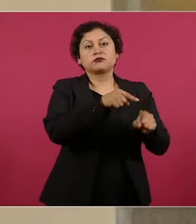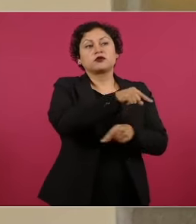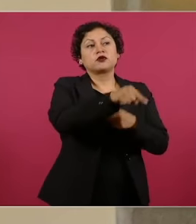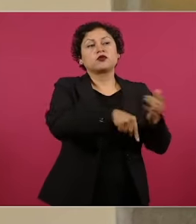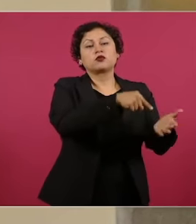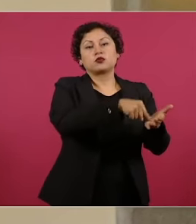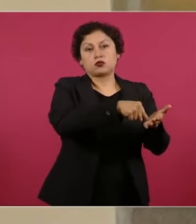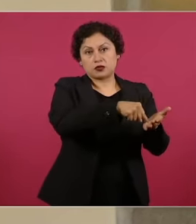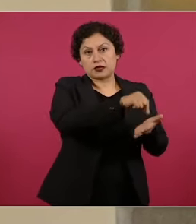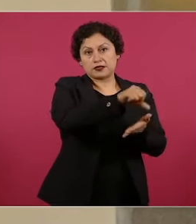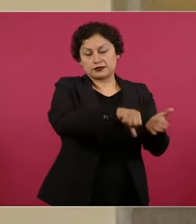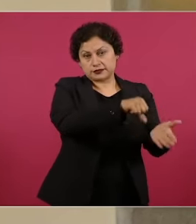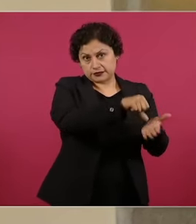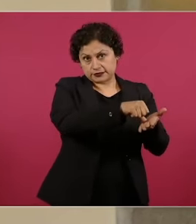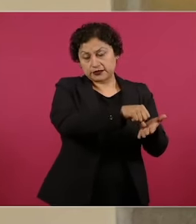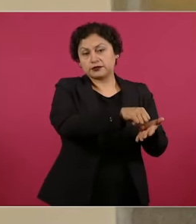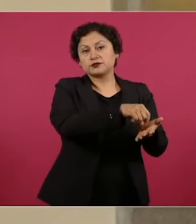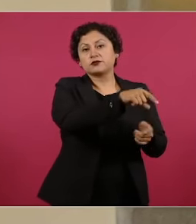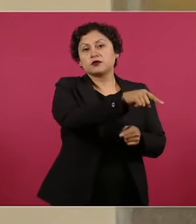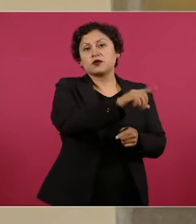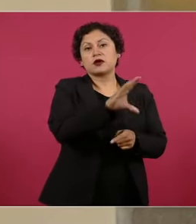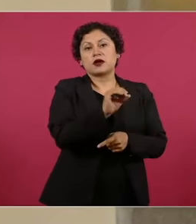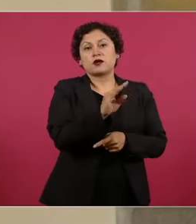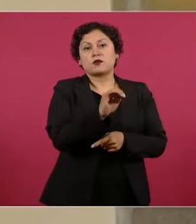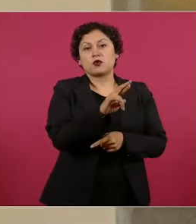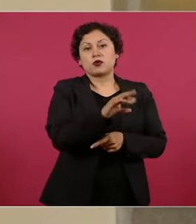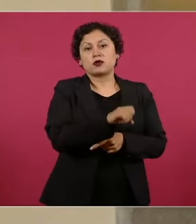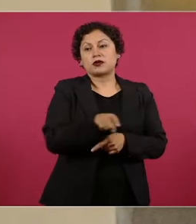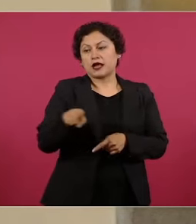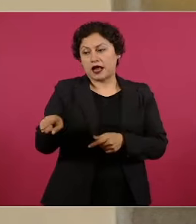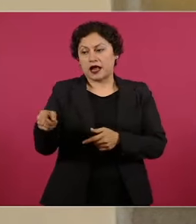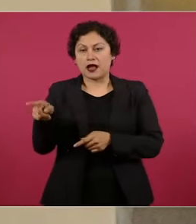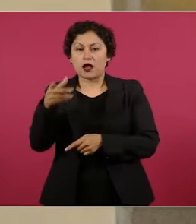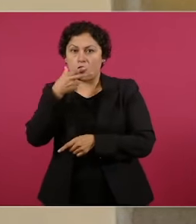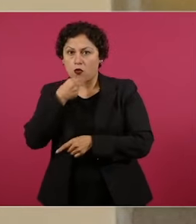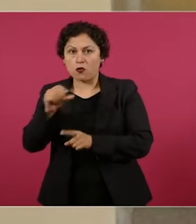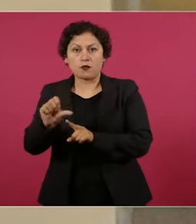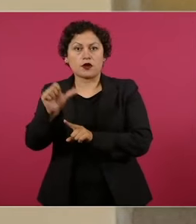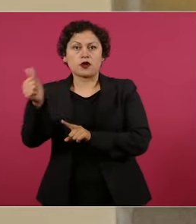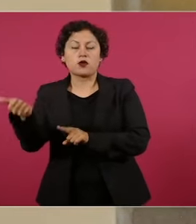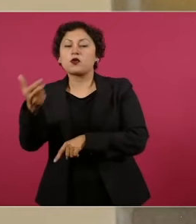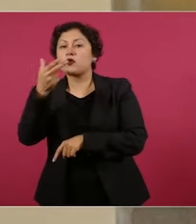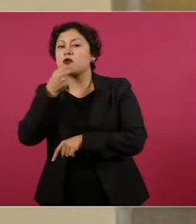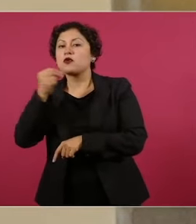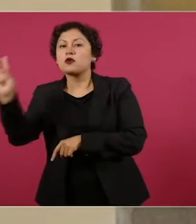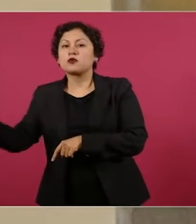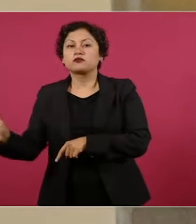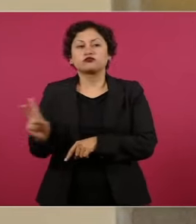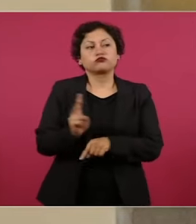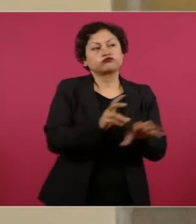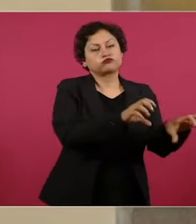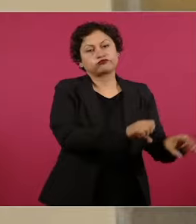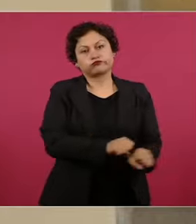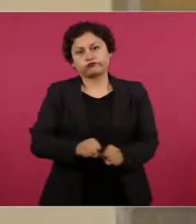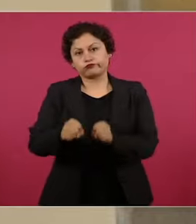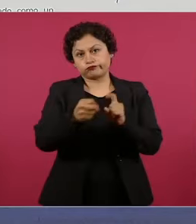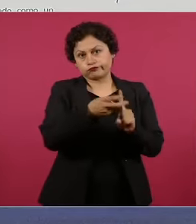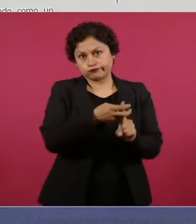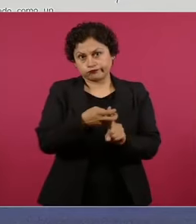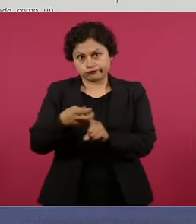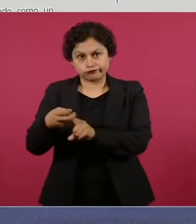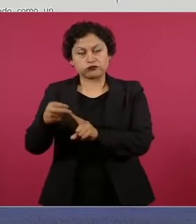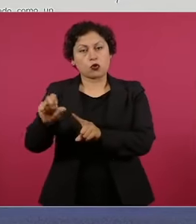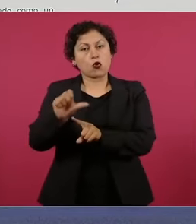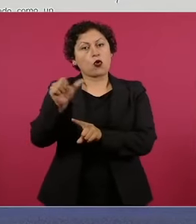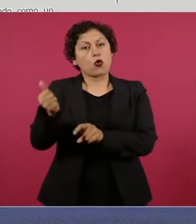Caborca cuando llegaron el hoy detenido Francisco Ramón y un cómplice, quienes bajaron por la fuerza a José Rolando y lo